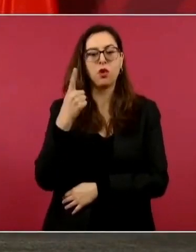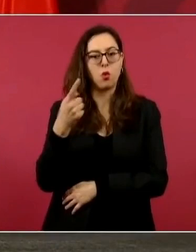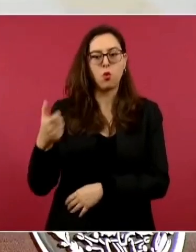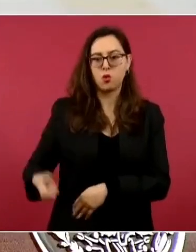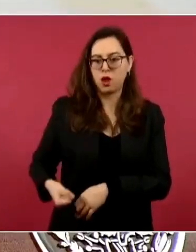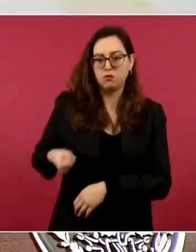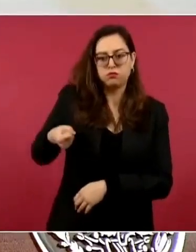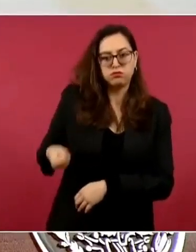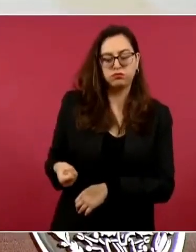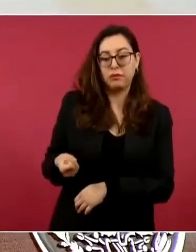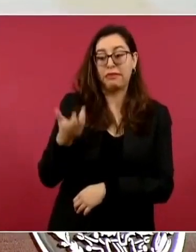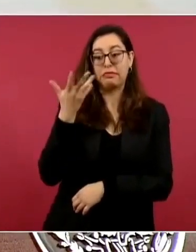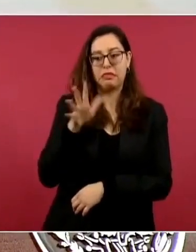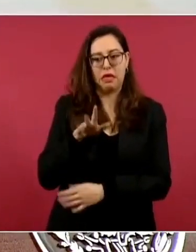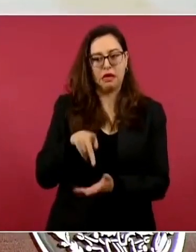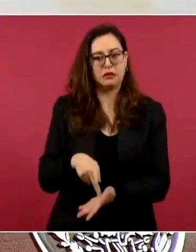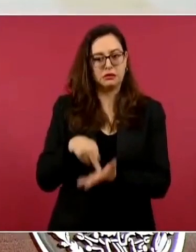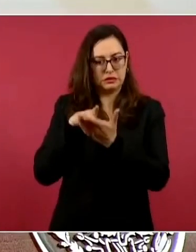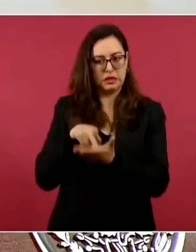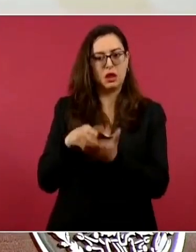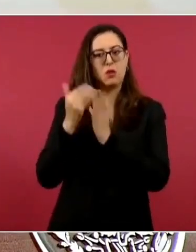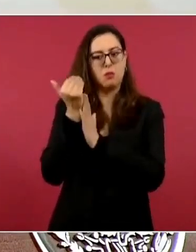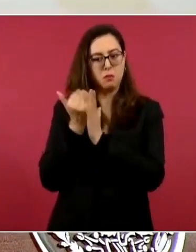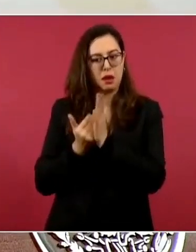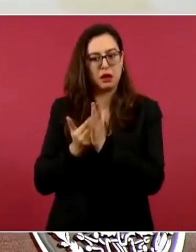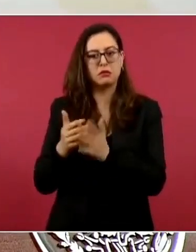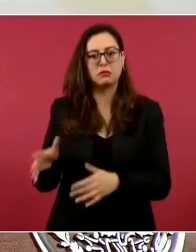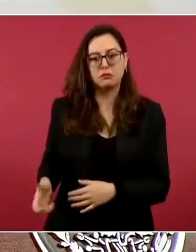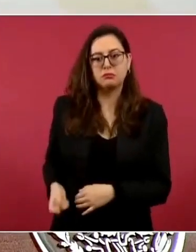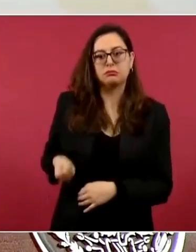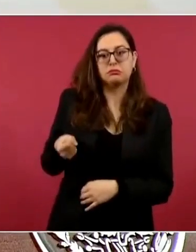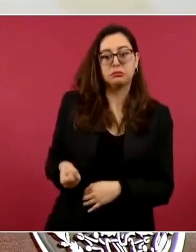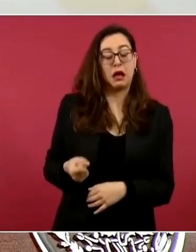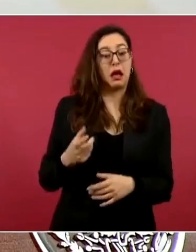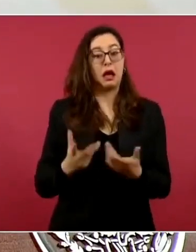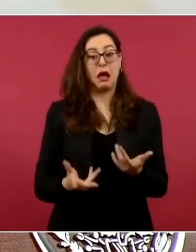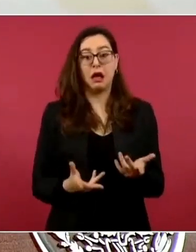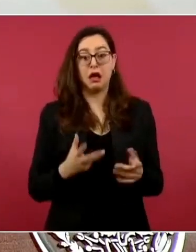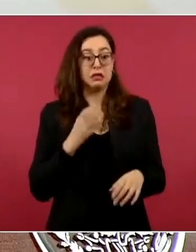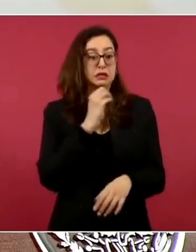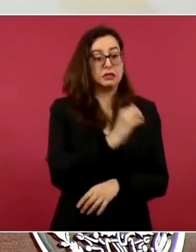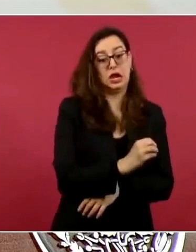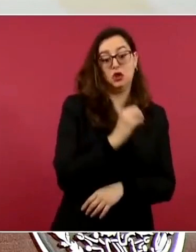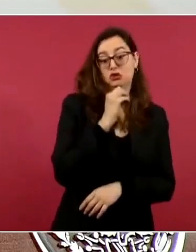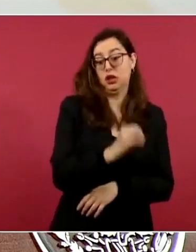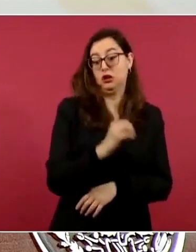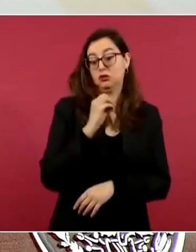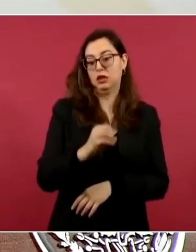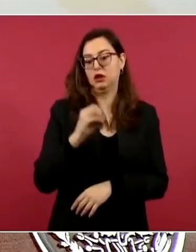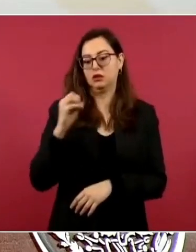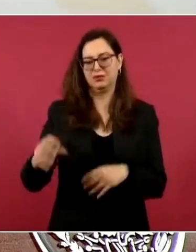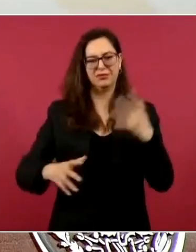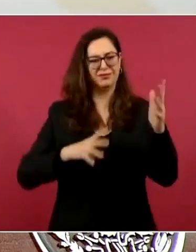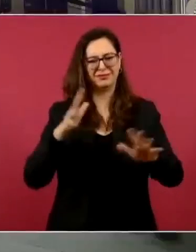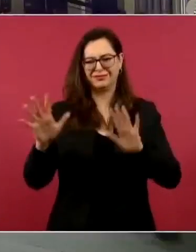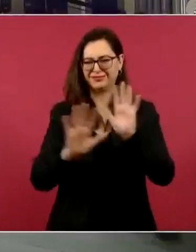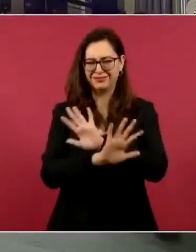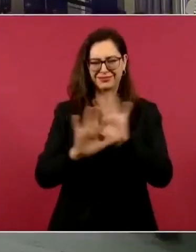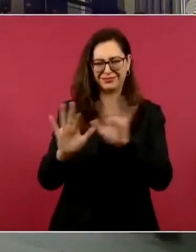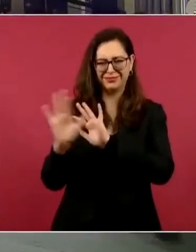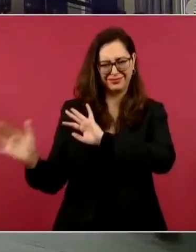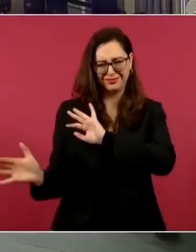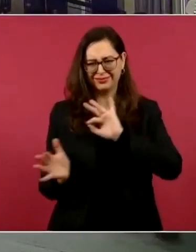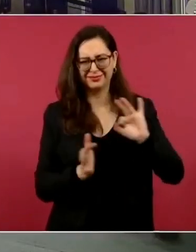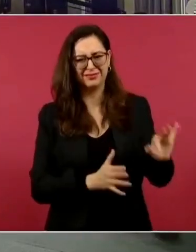a la cabina del avión. Nada que tarifa cero y doble cero y triple cero, si no son verificaciones,